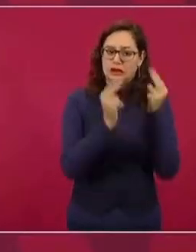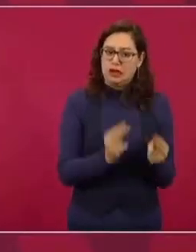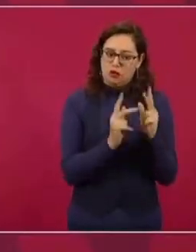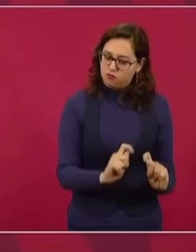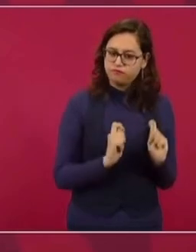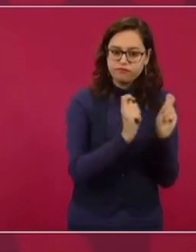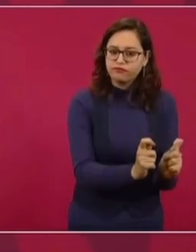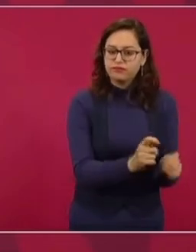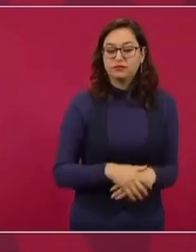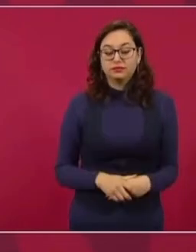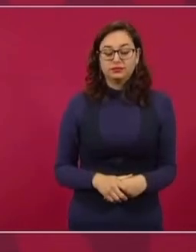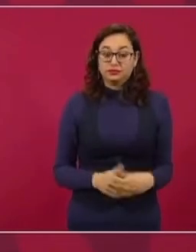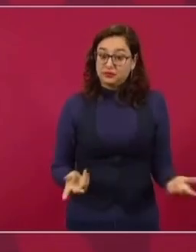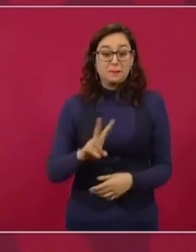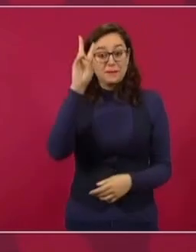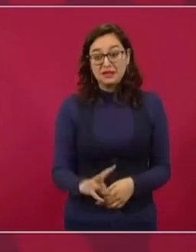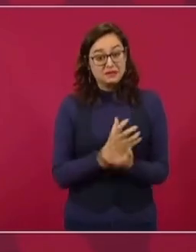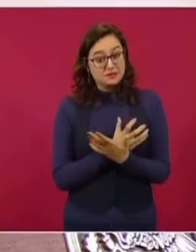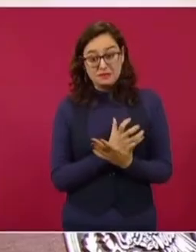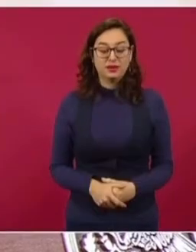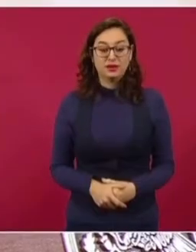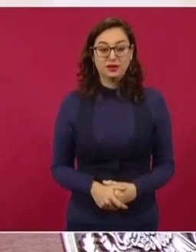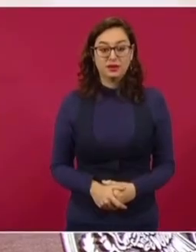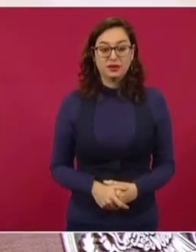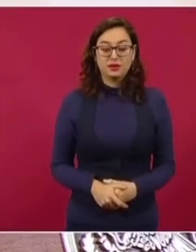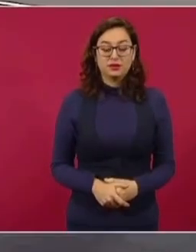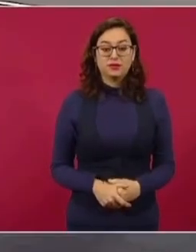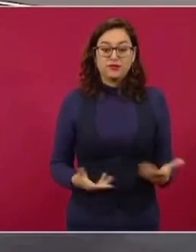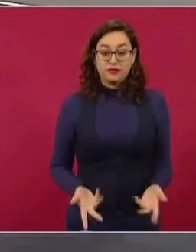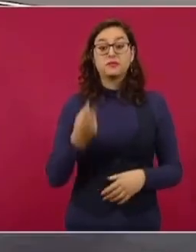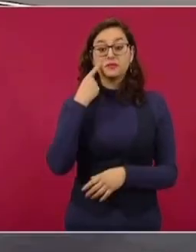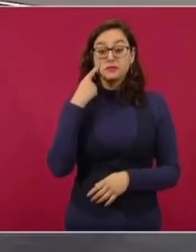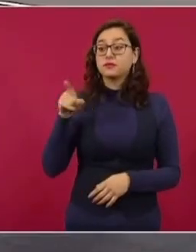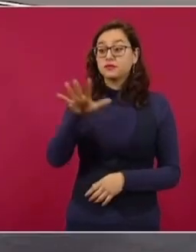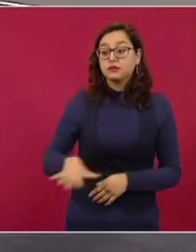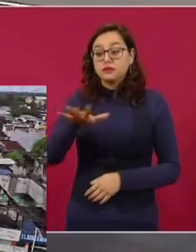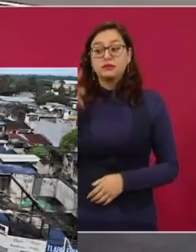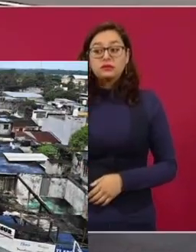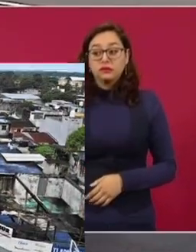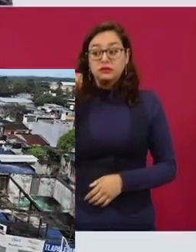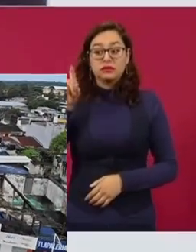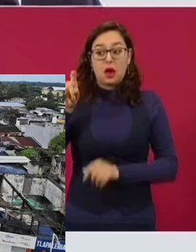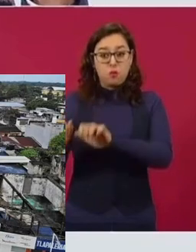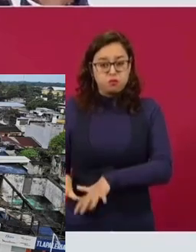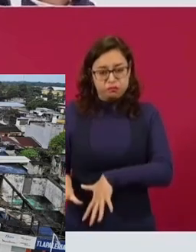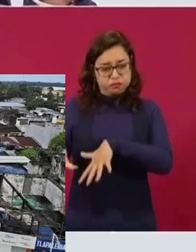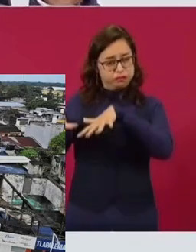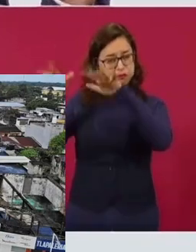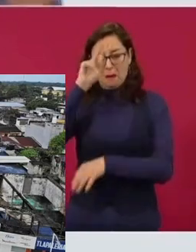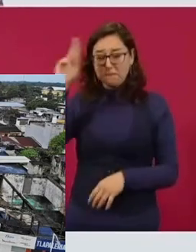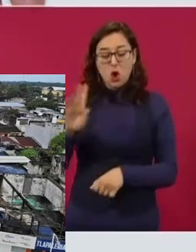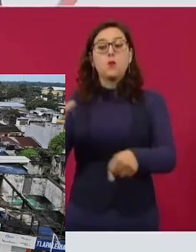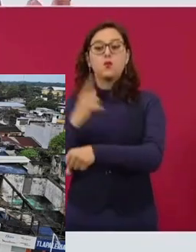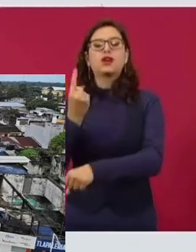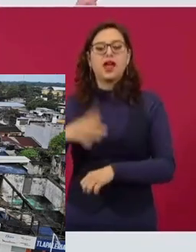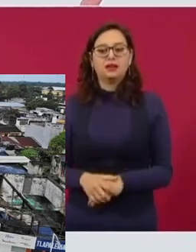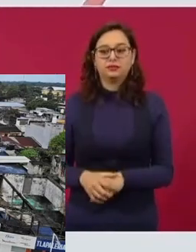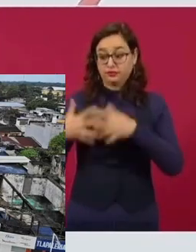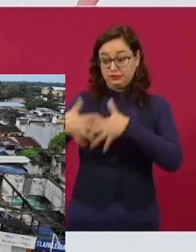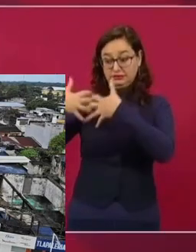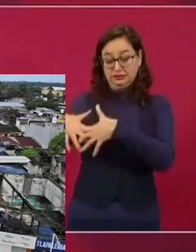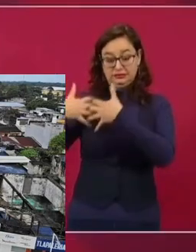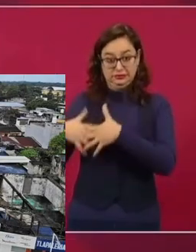el extremo, fue el colmo. Se inundó Tabasco porque tuvieron que soltar agua, porque acumulaban agua